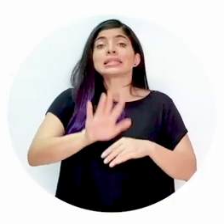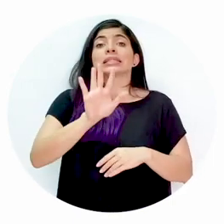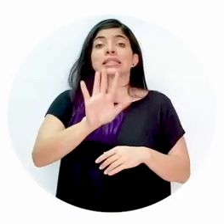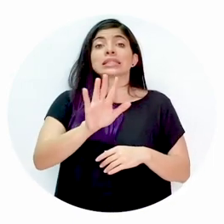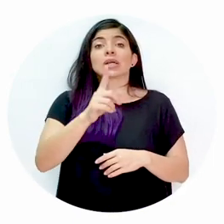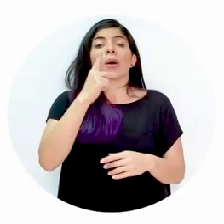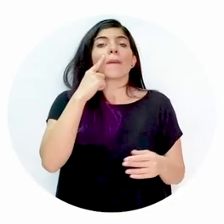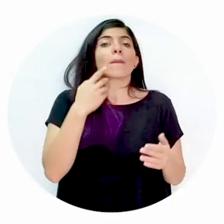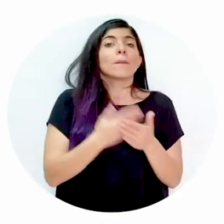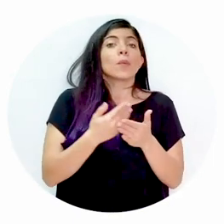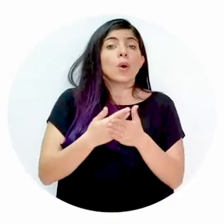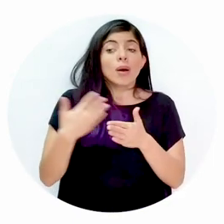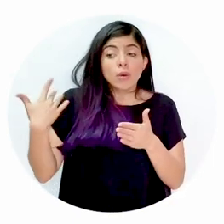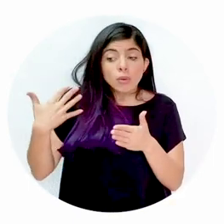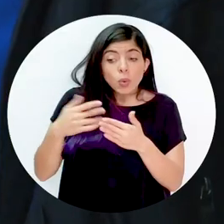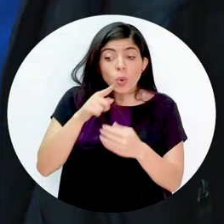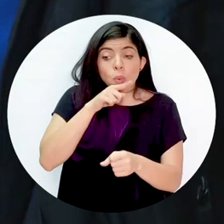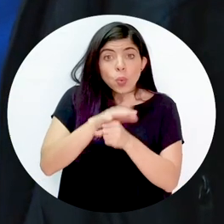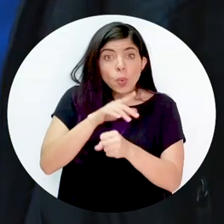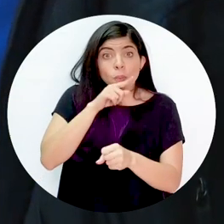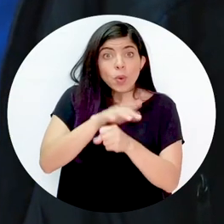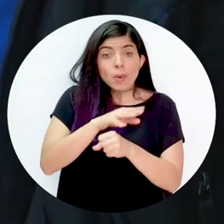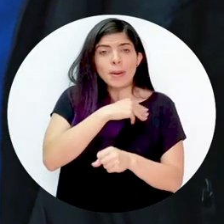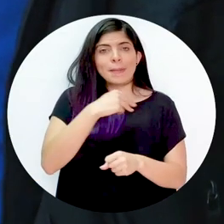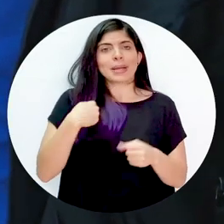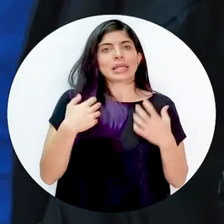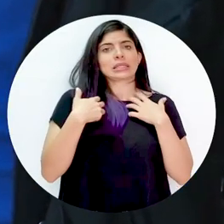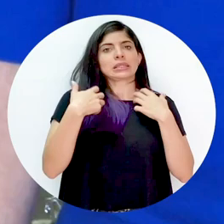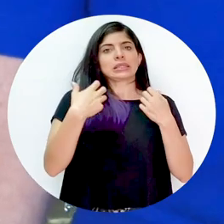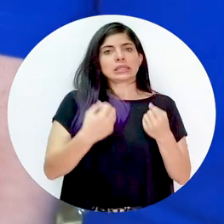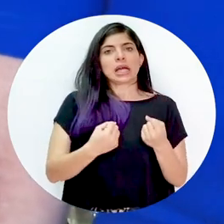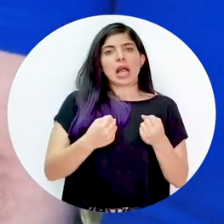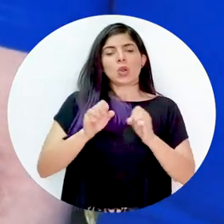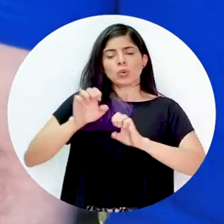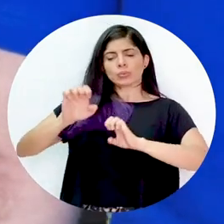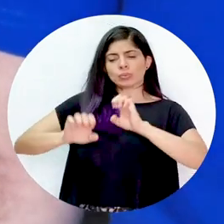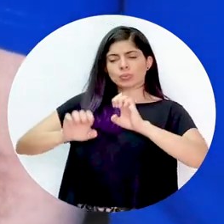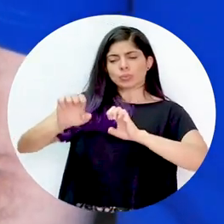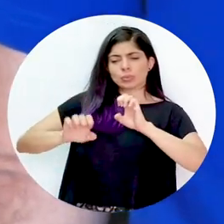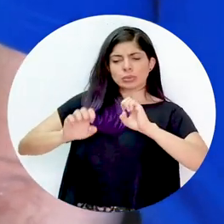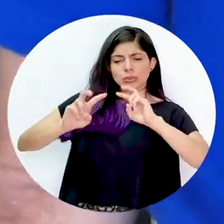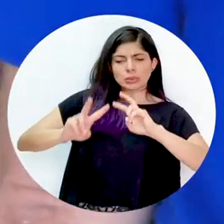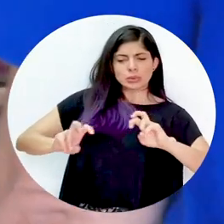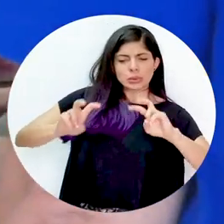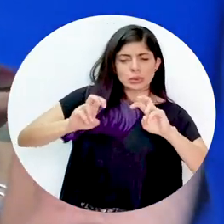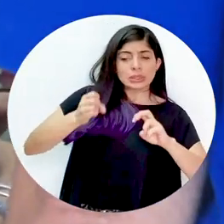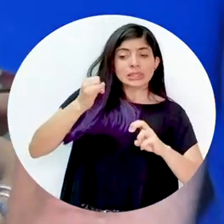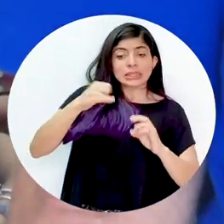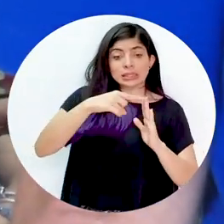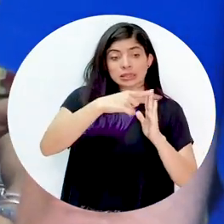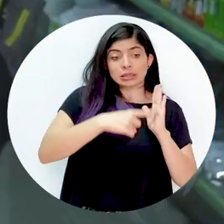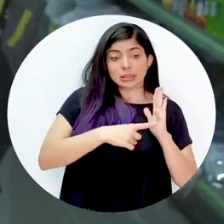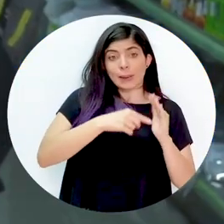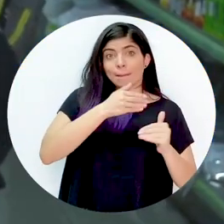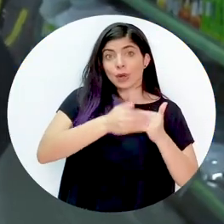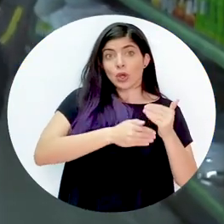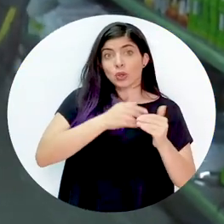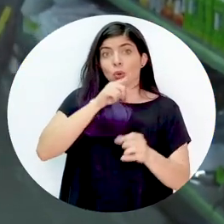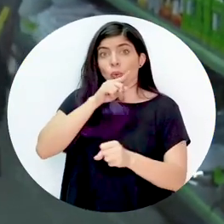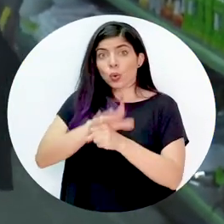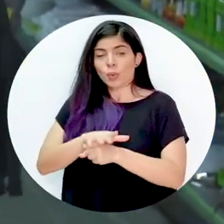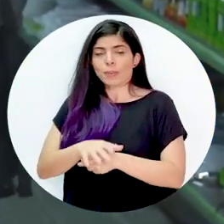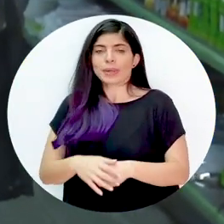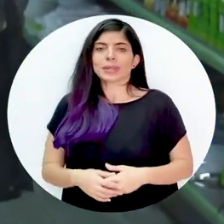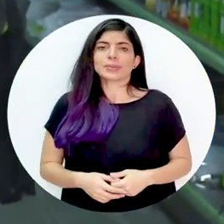el paso 5 es la evidencia de cumplimiento, donde el Ministerio de Salud evalúa para verificar el cumplimiento con el